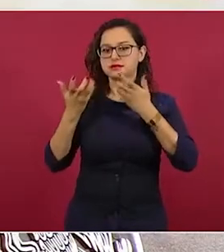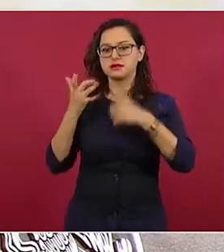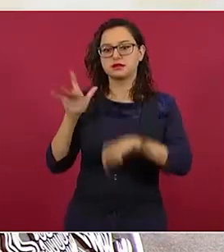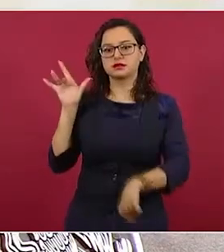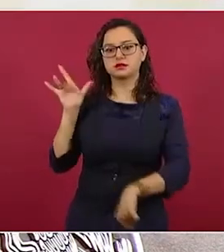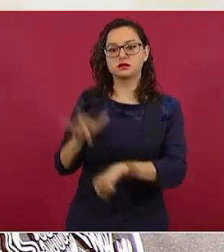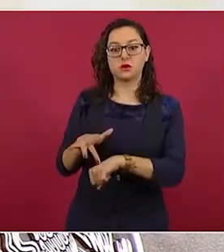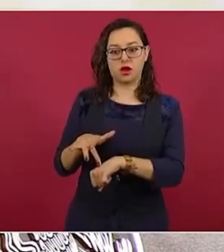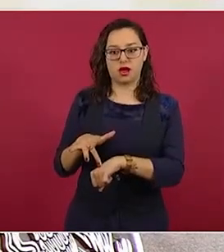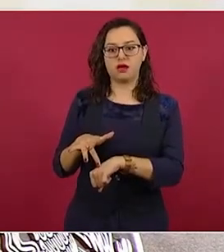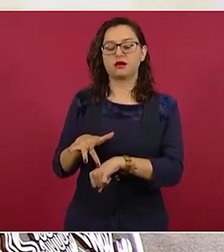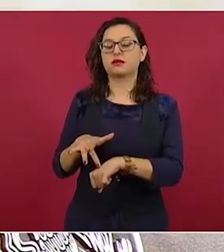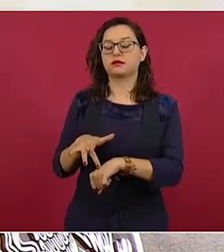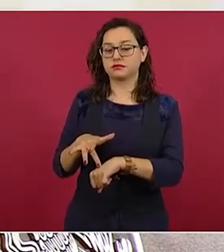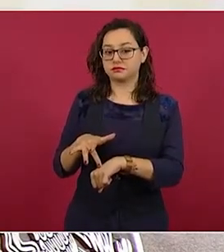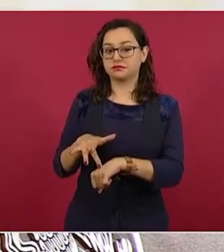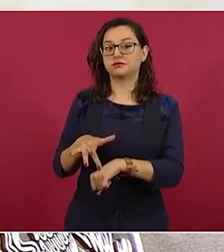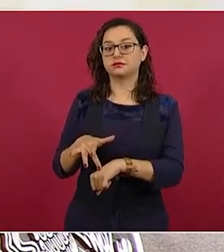grandes potencias,